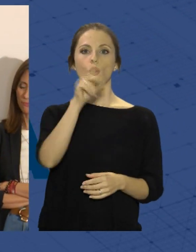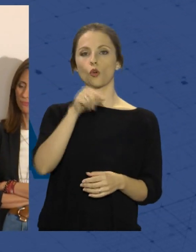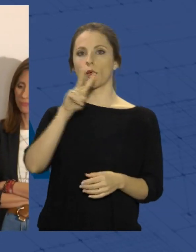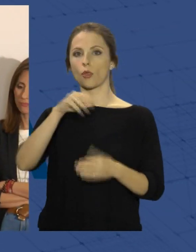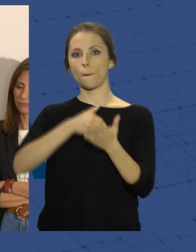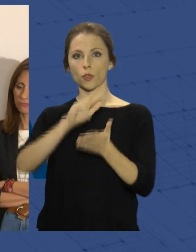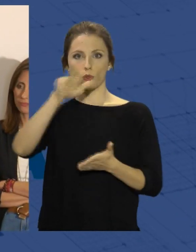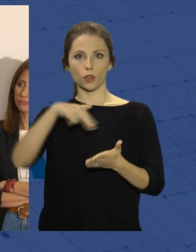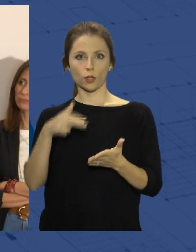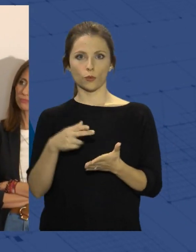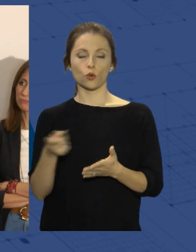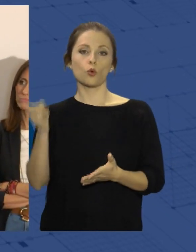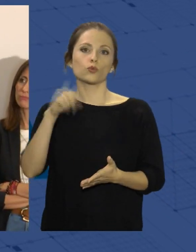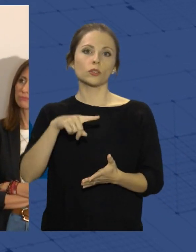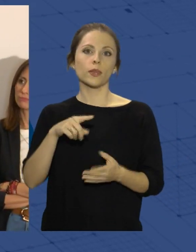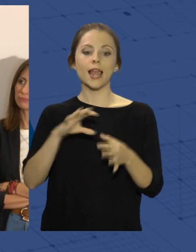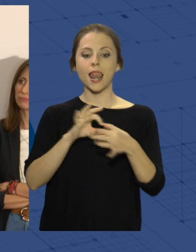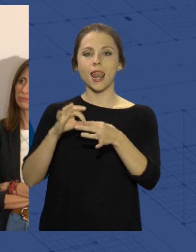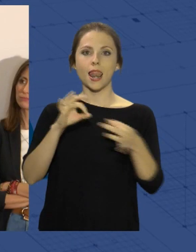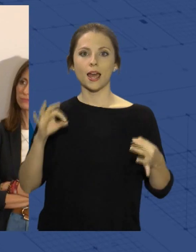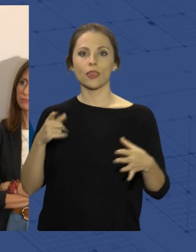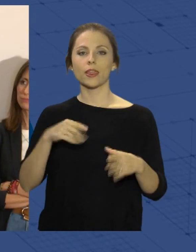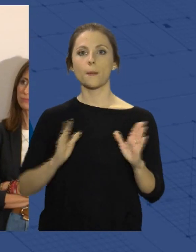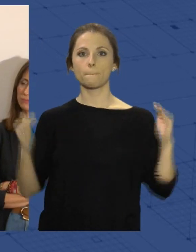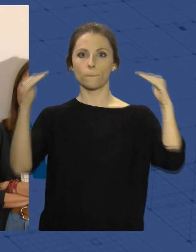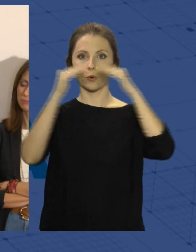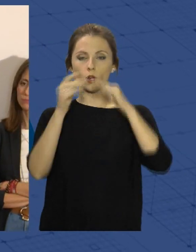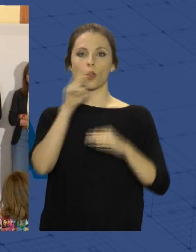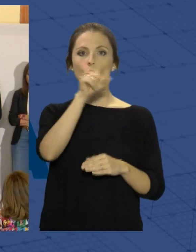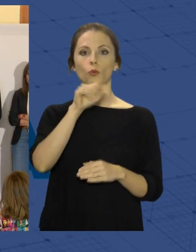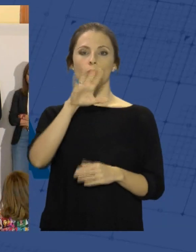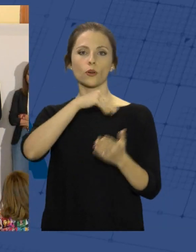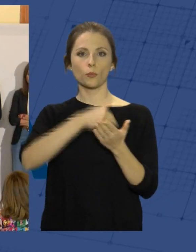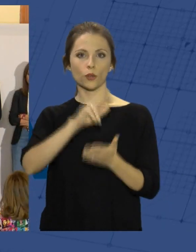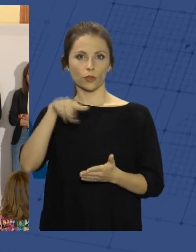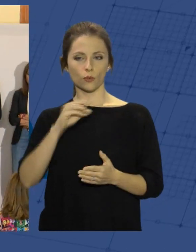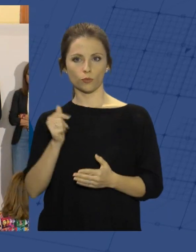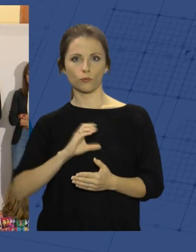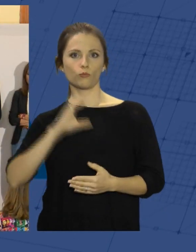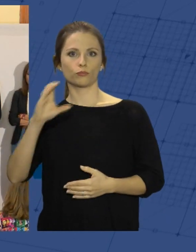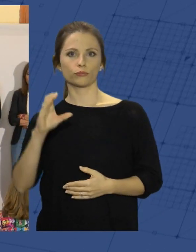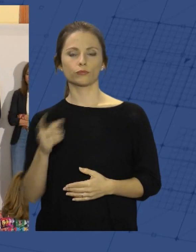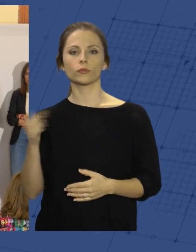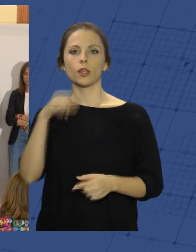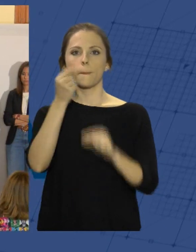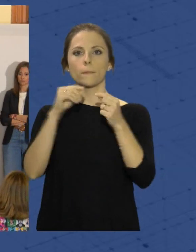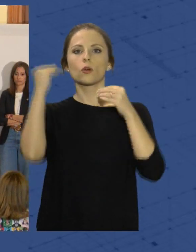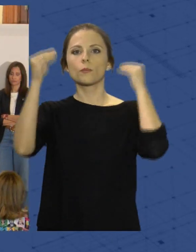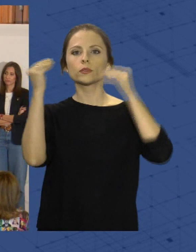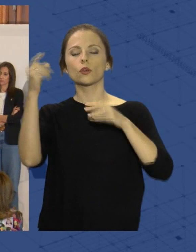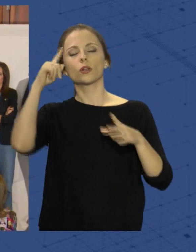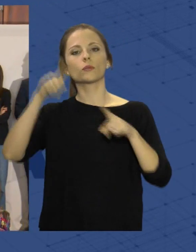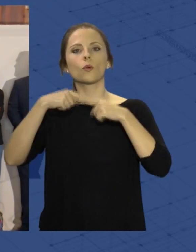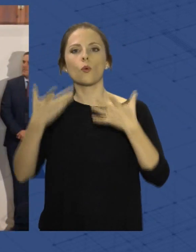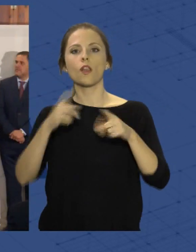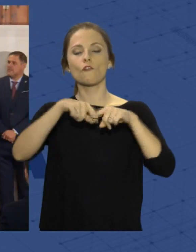euros. O el enlace de Mojácar, para el que se va a destinar 2,5 millones de euros. En el marco de unas cuentas pensadas para que las familias andaluzas puedan